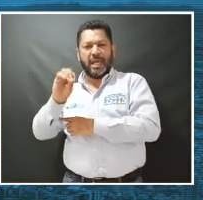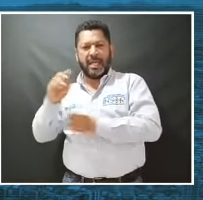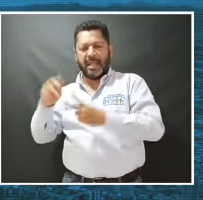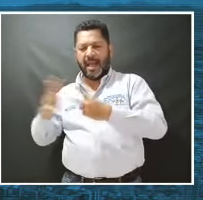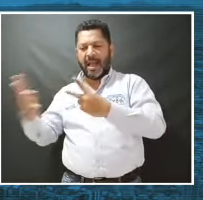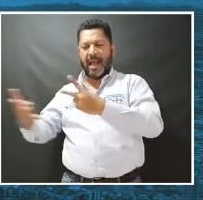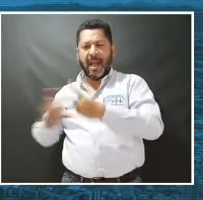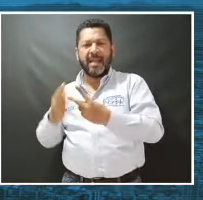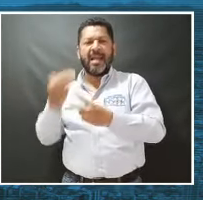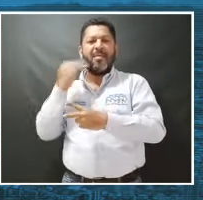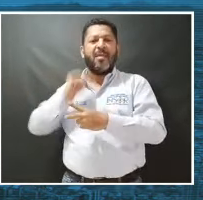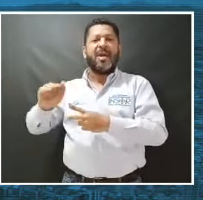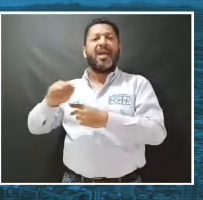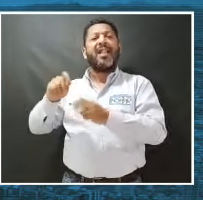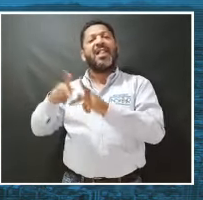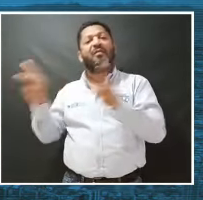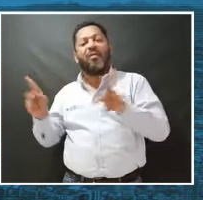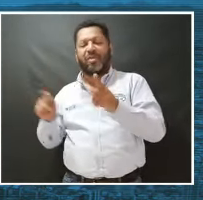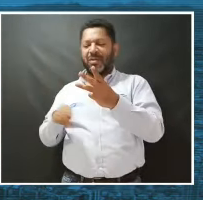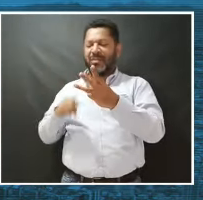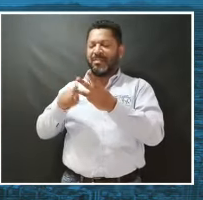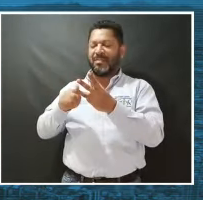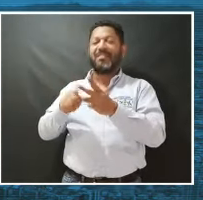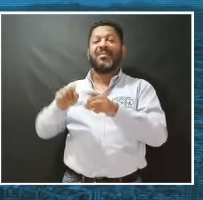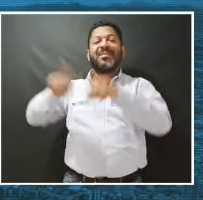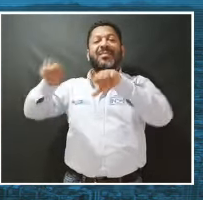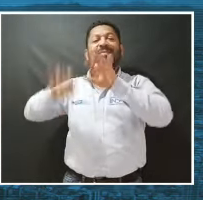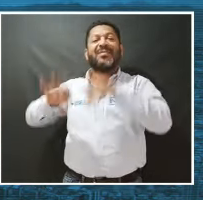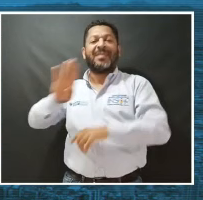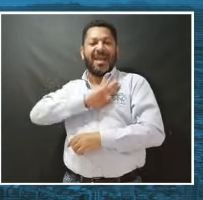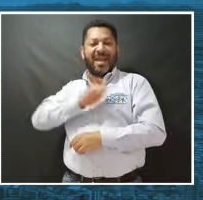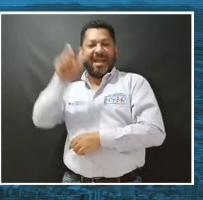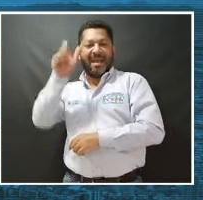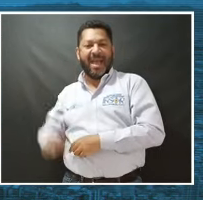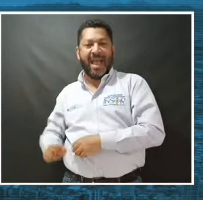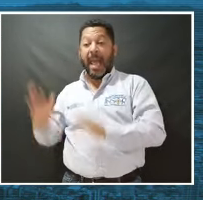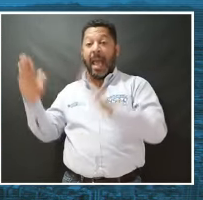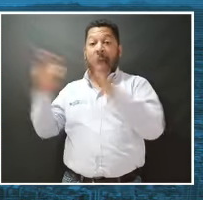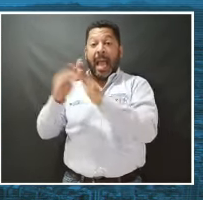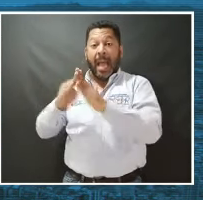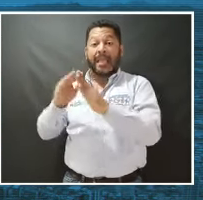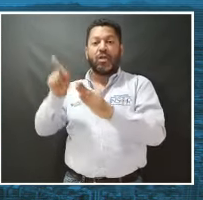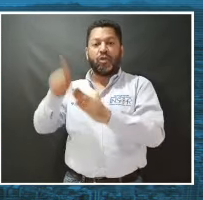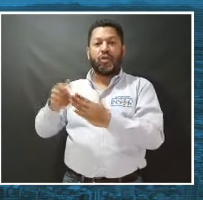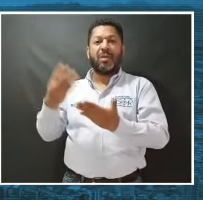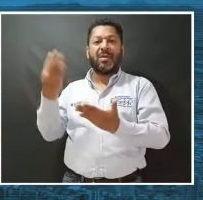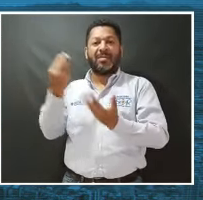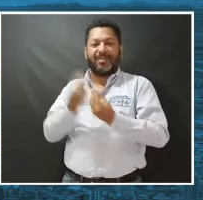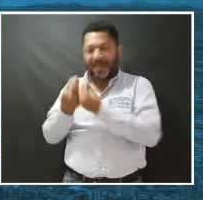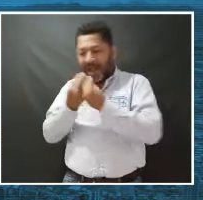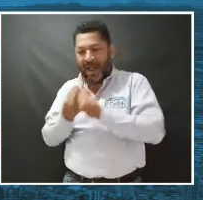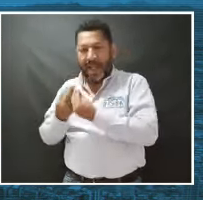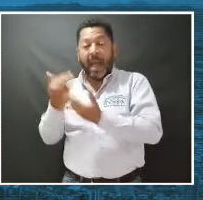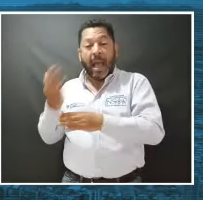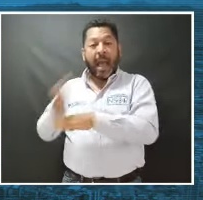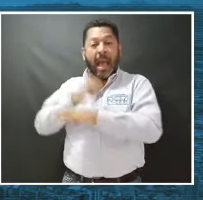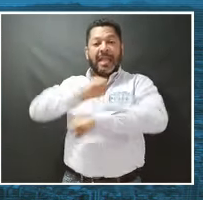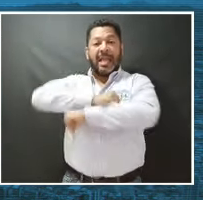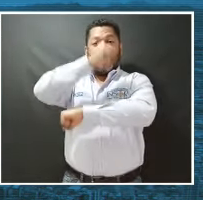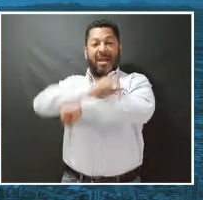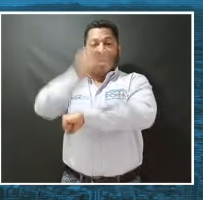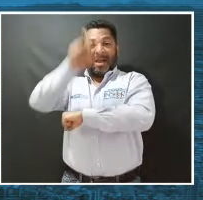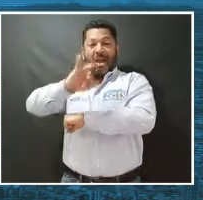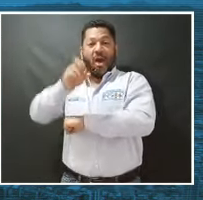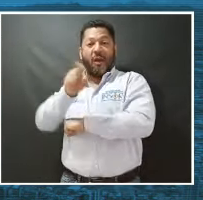cárcel chiquita, la cárcel de mujeres sobre el divorcio, también funcionó el despacho del alcalde, funcionó la casa del Cabildo, de